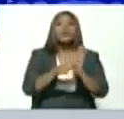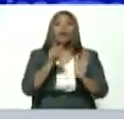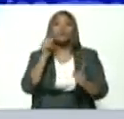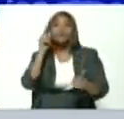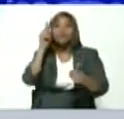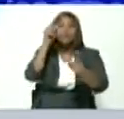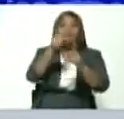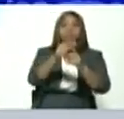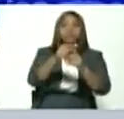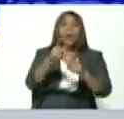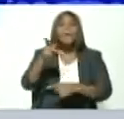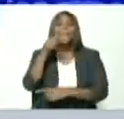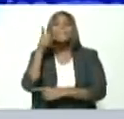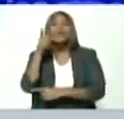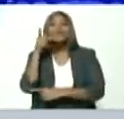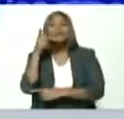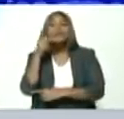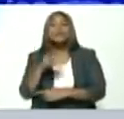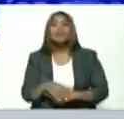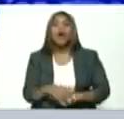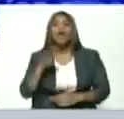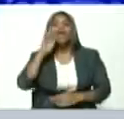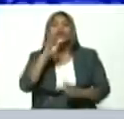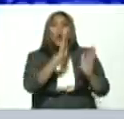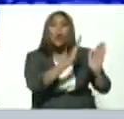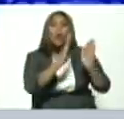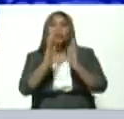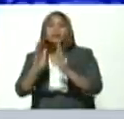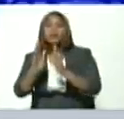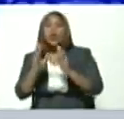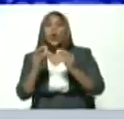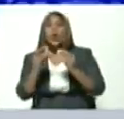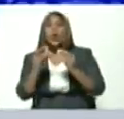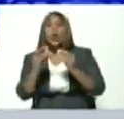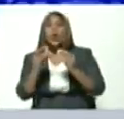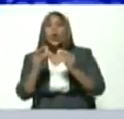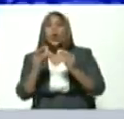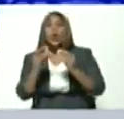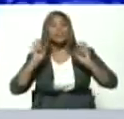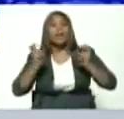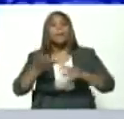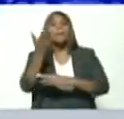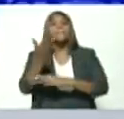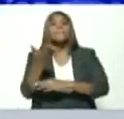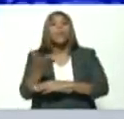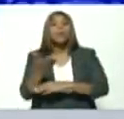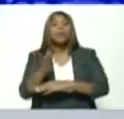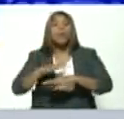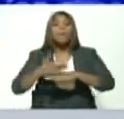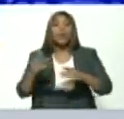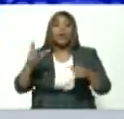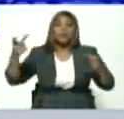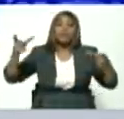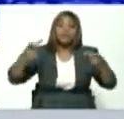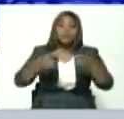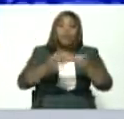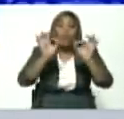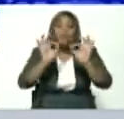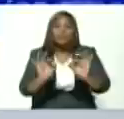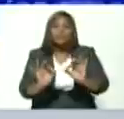hacia la producción de la organización de la clase en función de la formación de este Consejo Presidencial